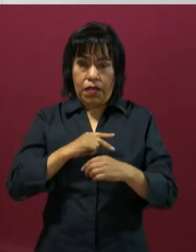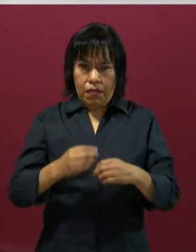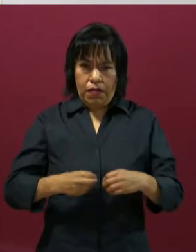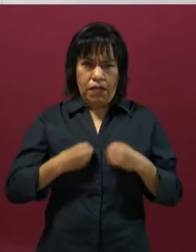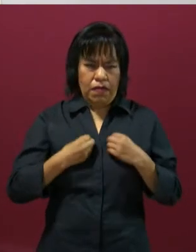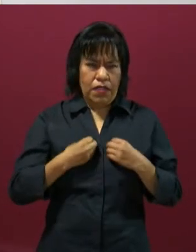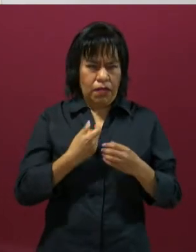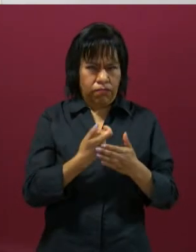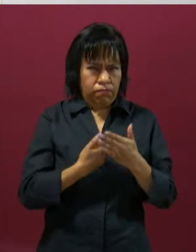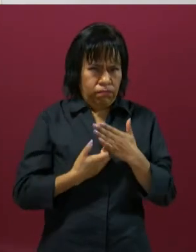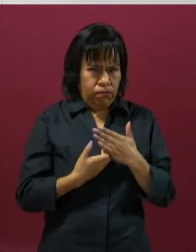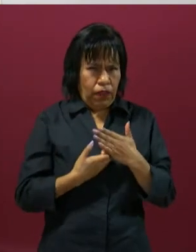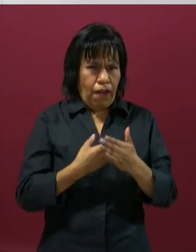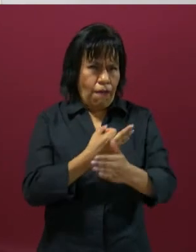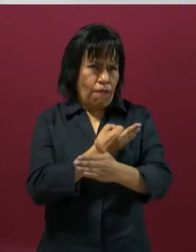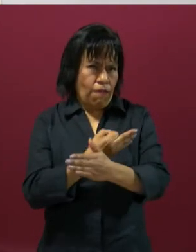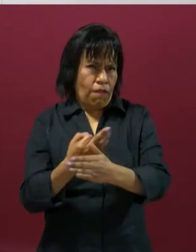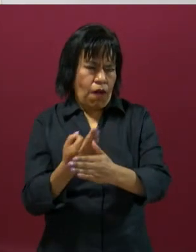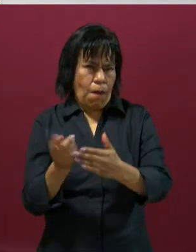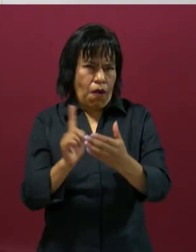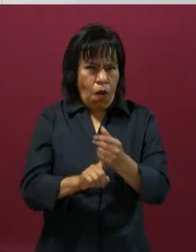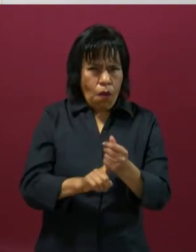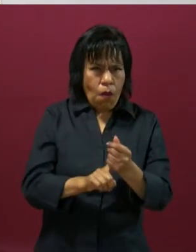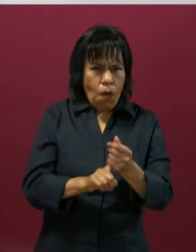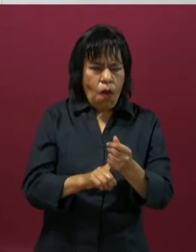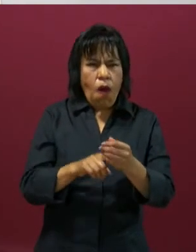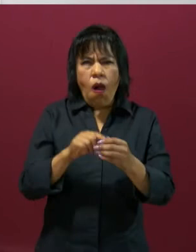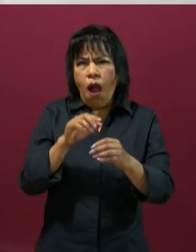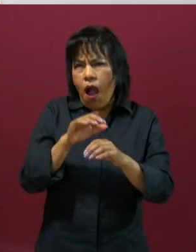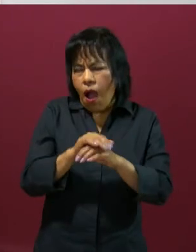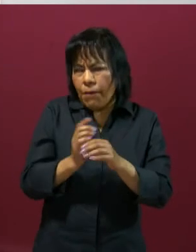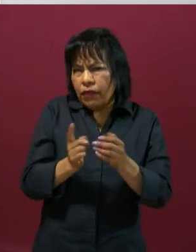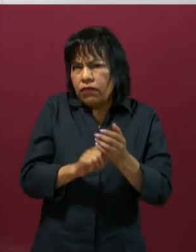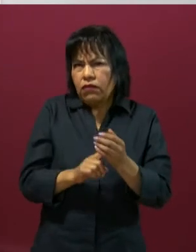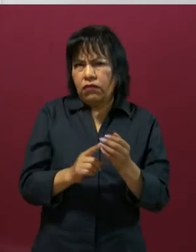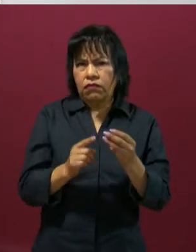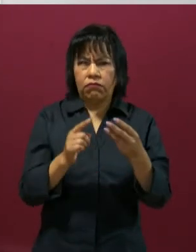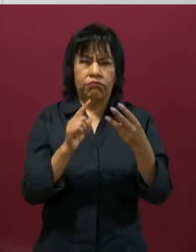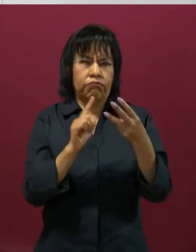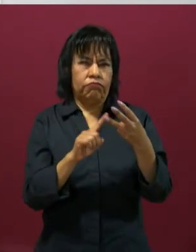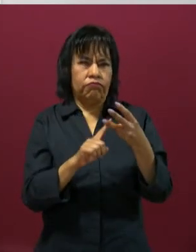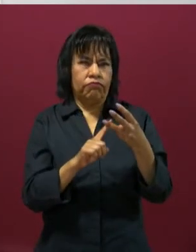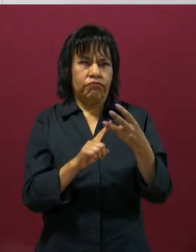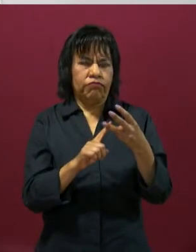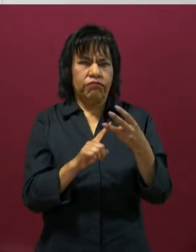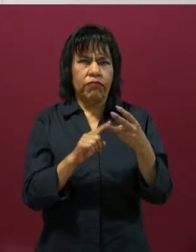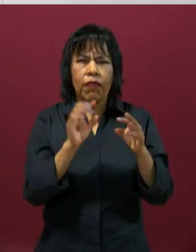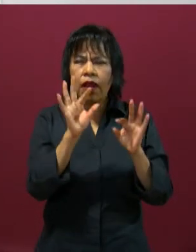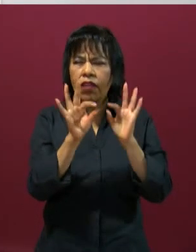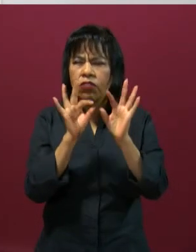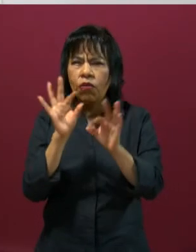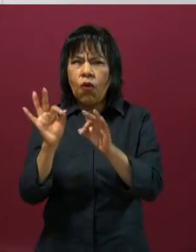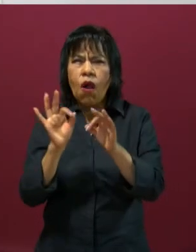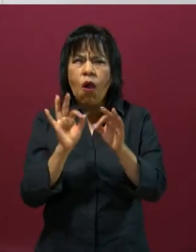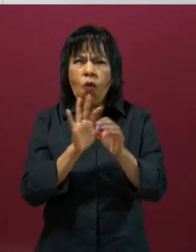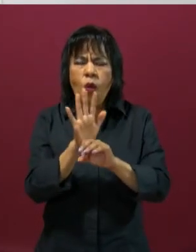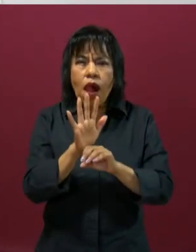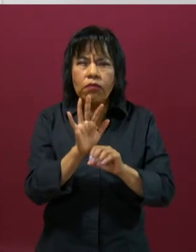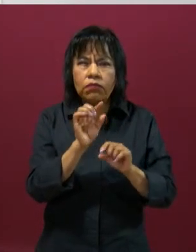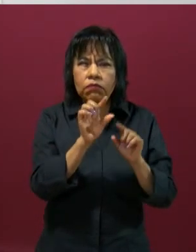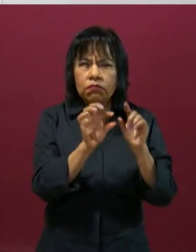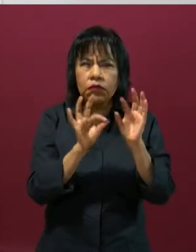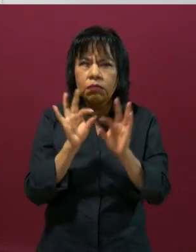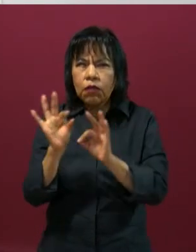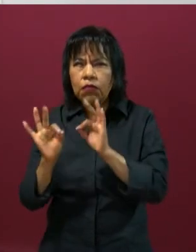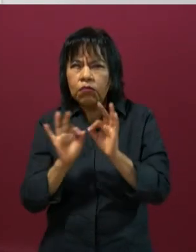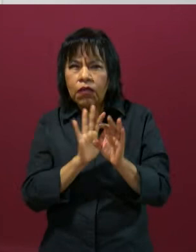dinero, a tu familia o a tus amigos. Tres, generar alternativas. Tres, intenta encontrar